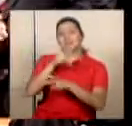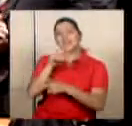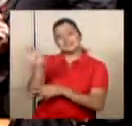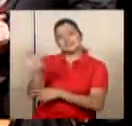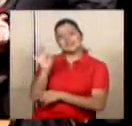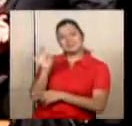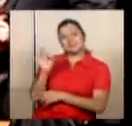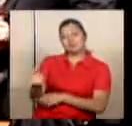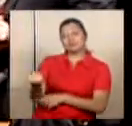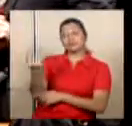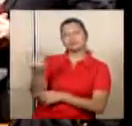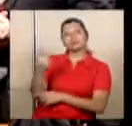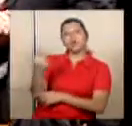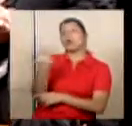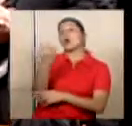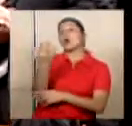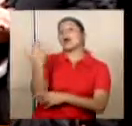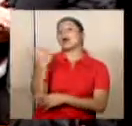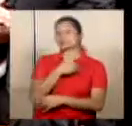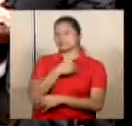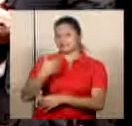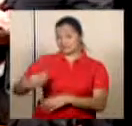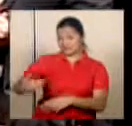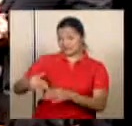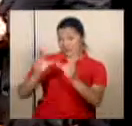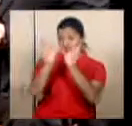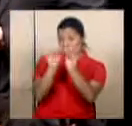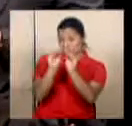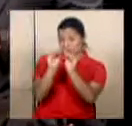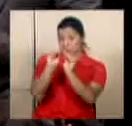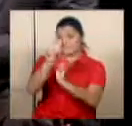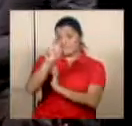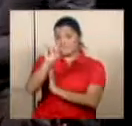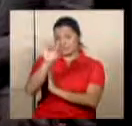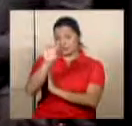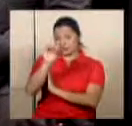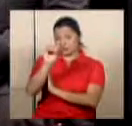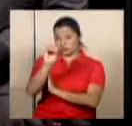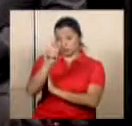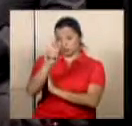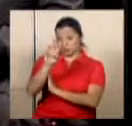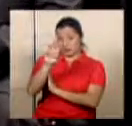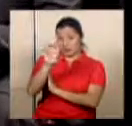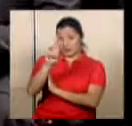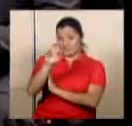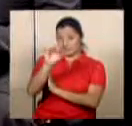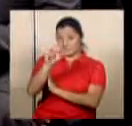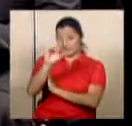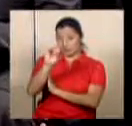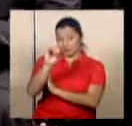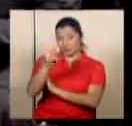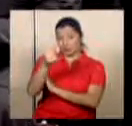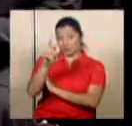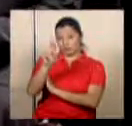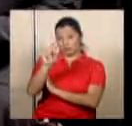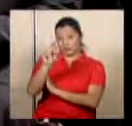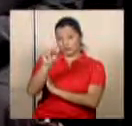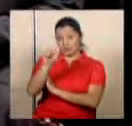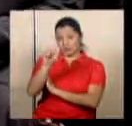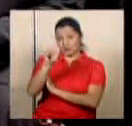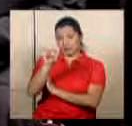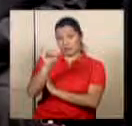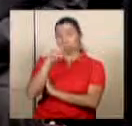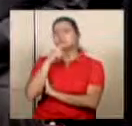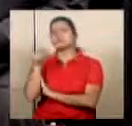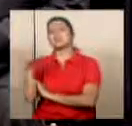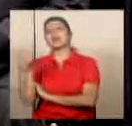a uno de los expresidentes del Congreso, don Víctor Emilio Granados, quien estuvo al frente